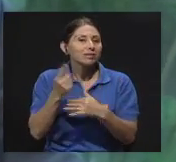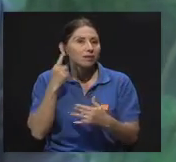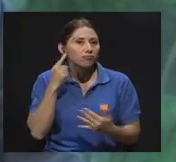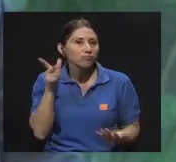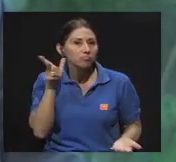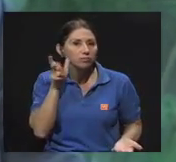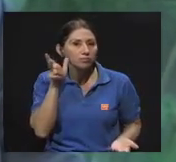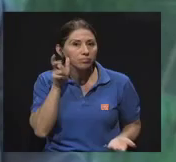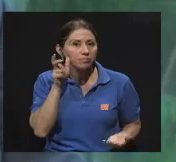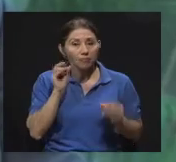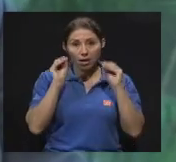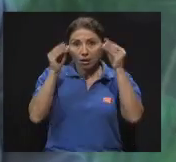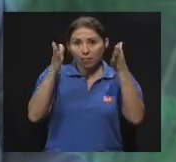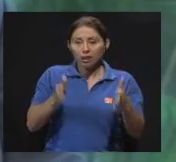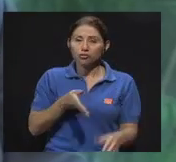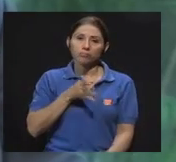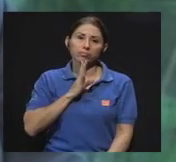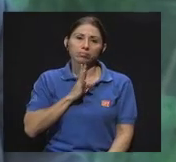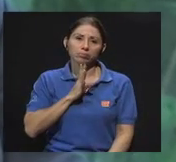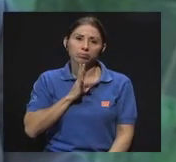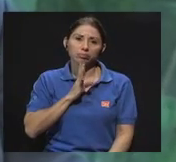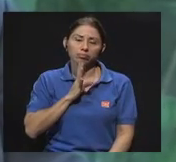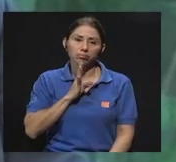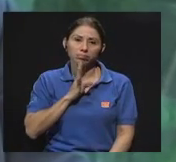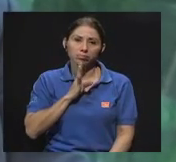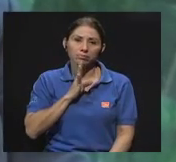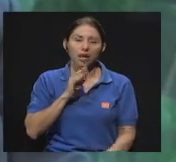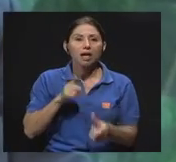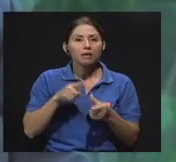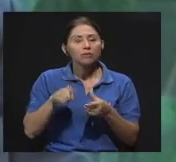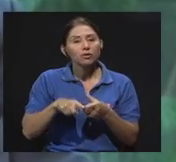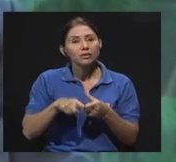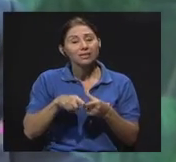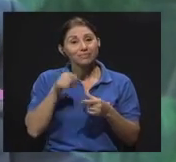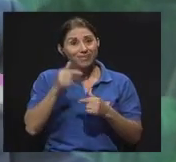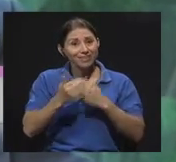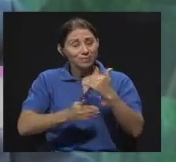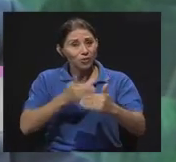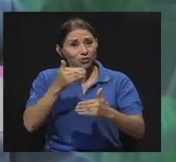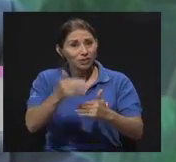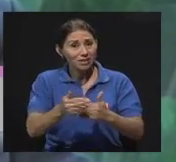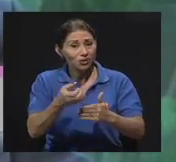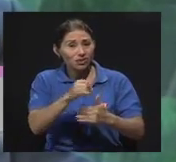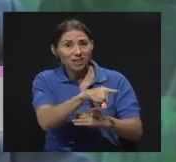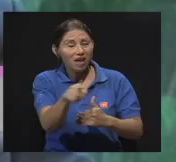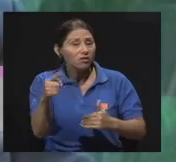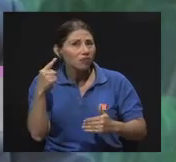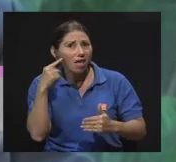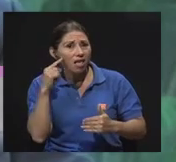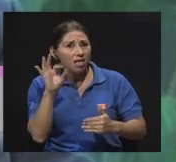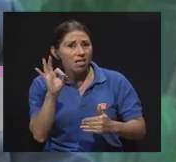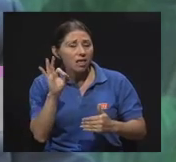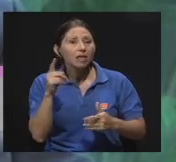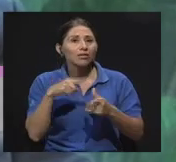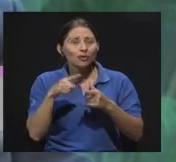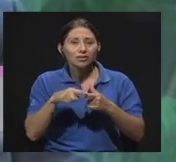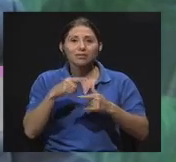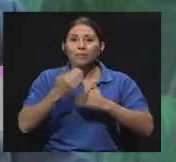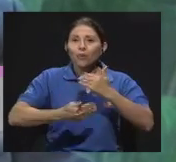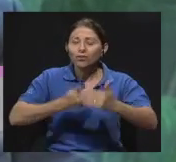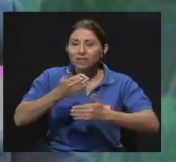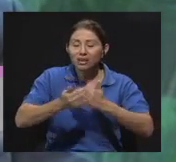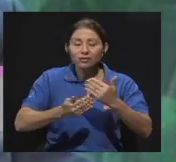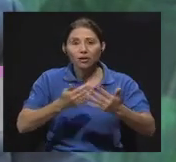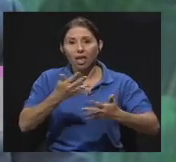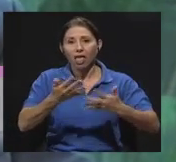través de la vía auditiva. El maestro habla fundamentalmente y entonces ese proceso se alteraría si ellos oyen mal. Entonces